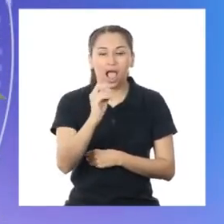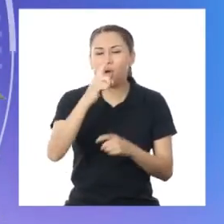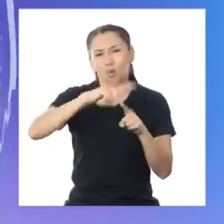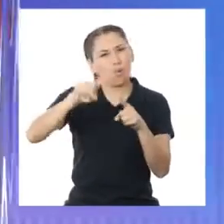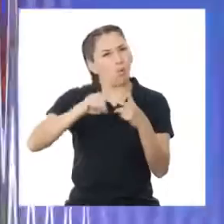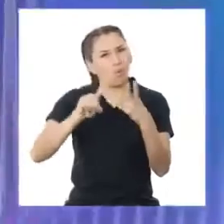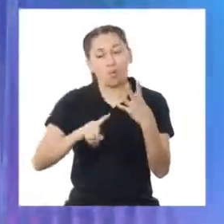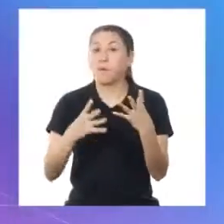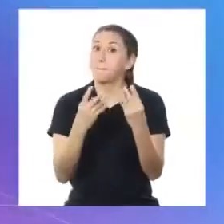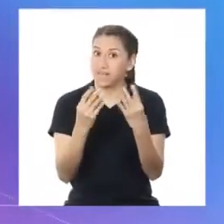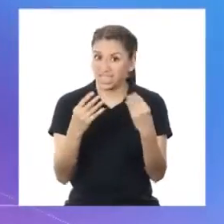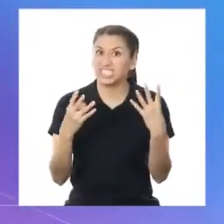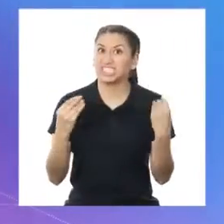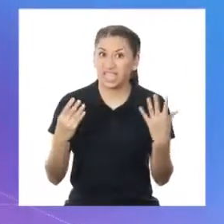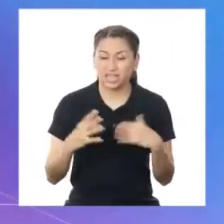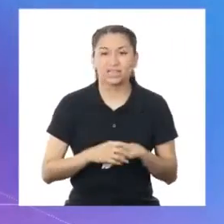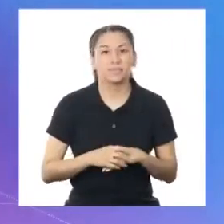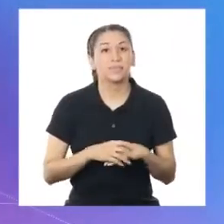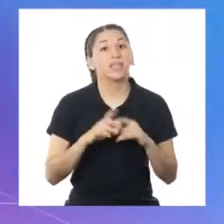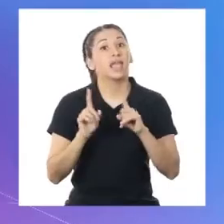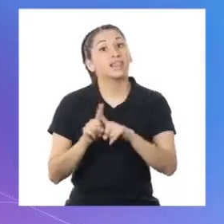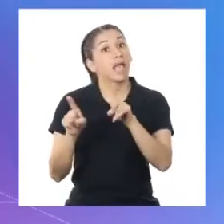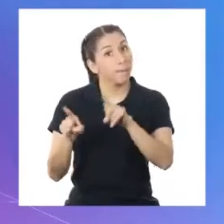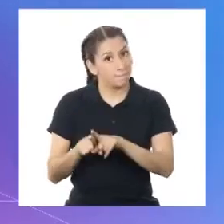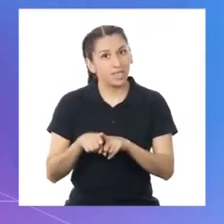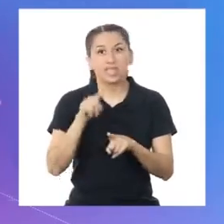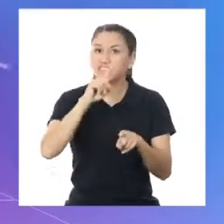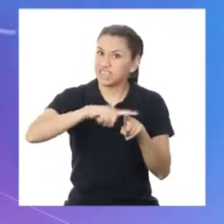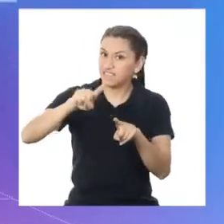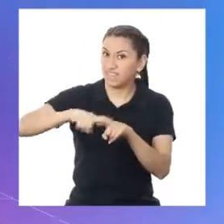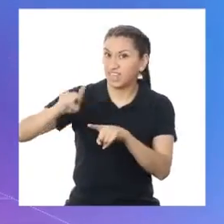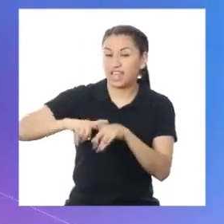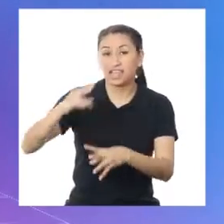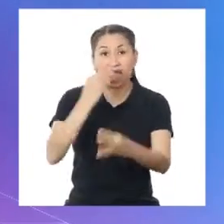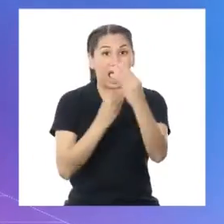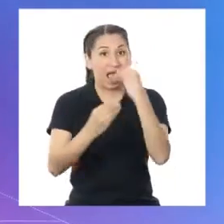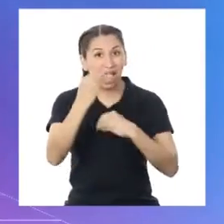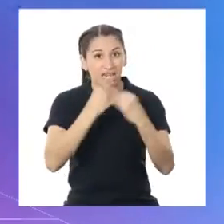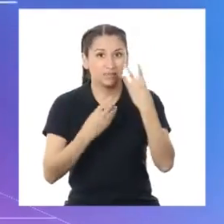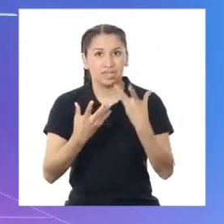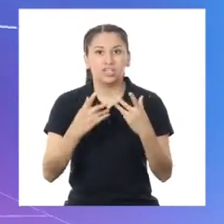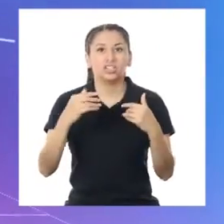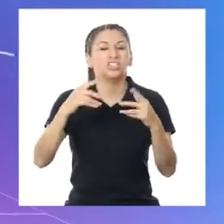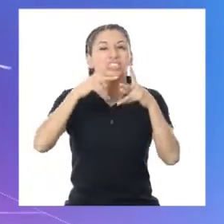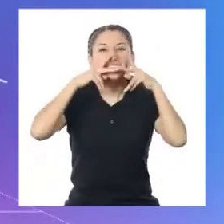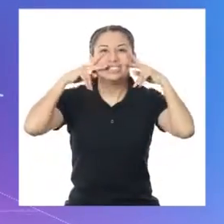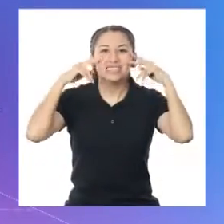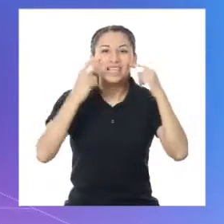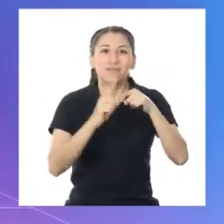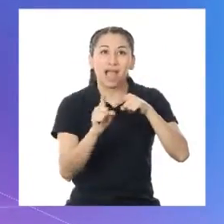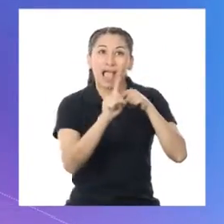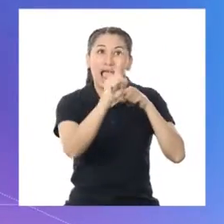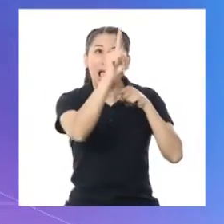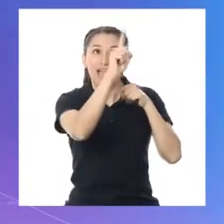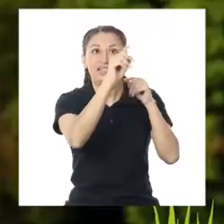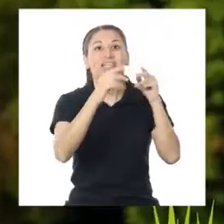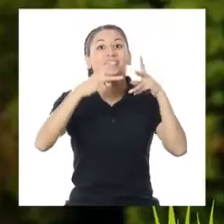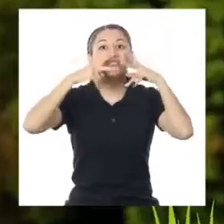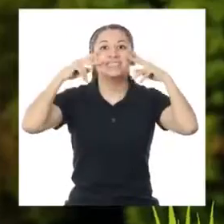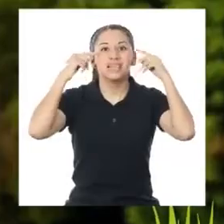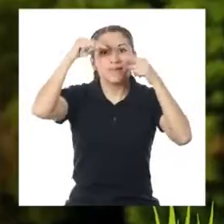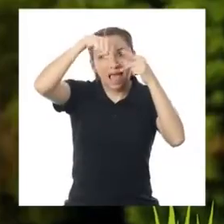variedad! Además, son distintos los alimentos que se producen en la selva alta que en la selva baja.